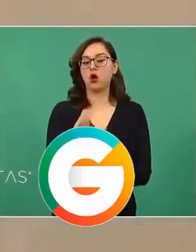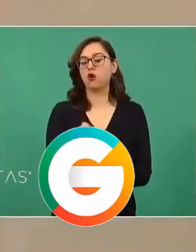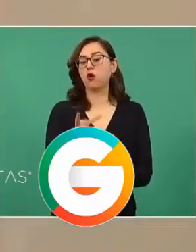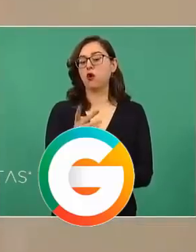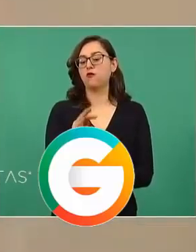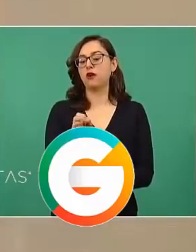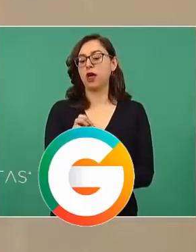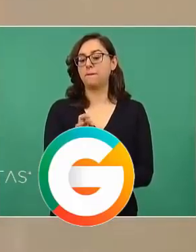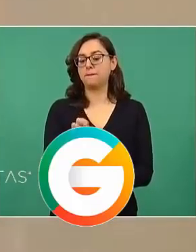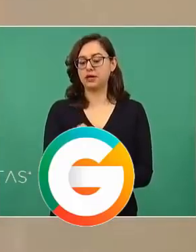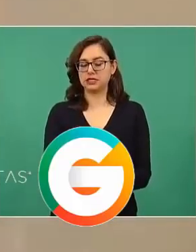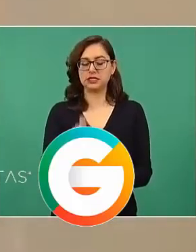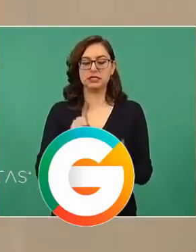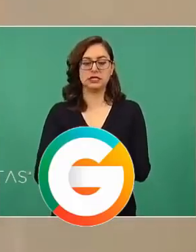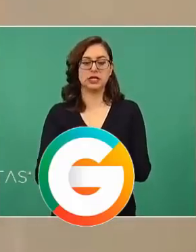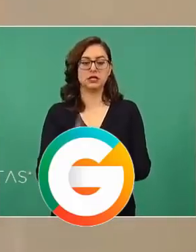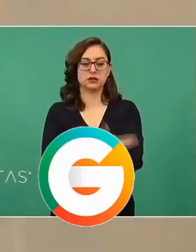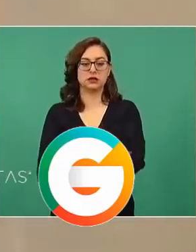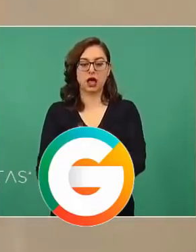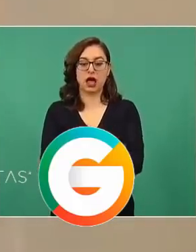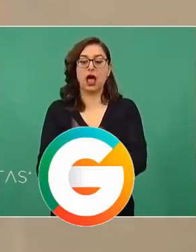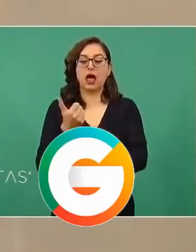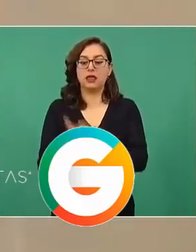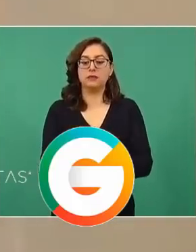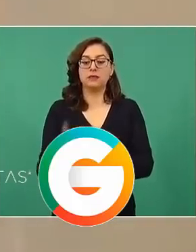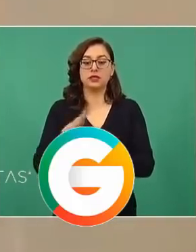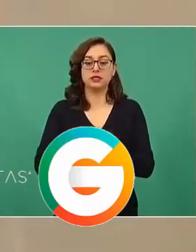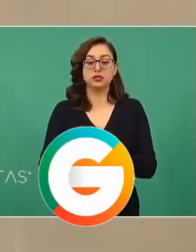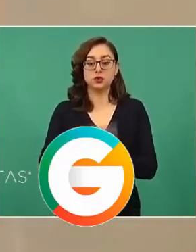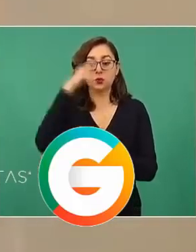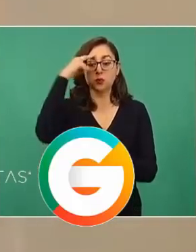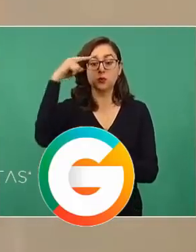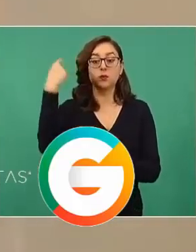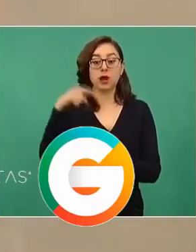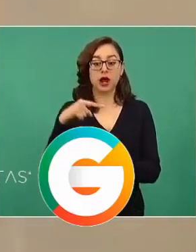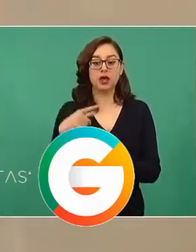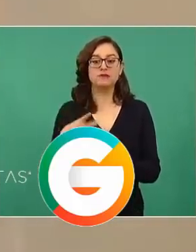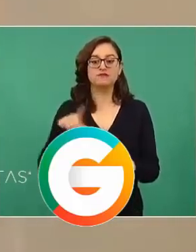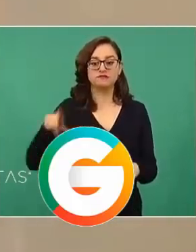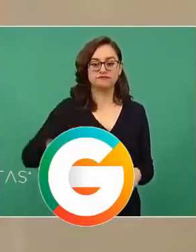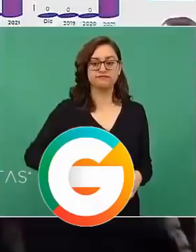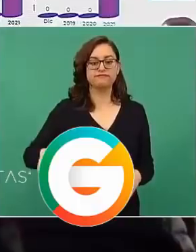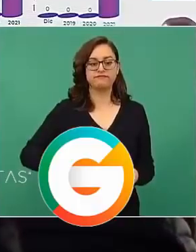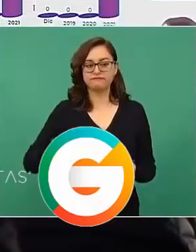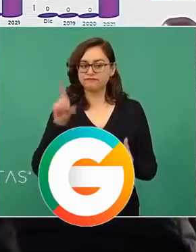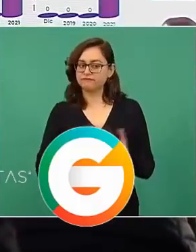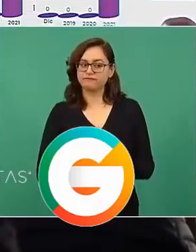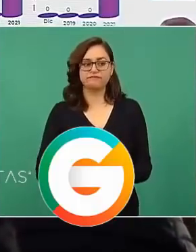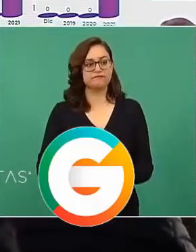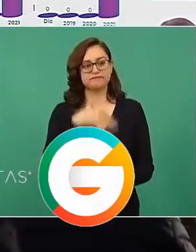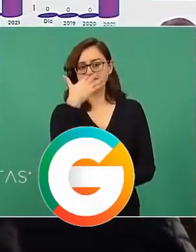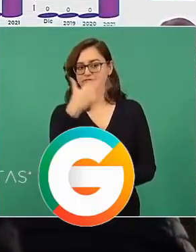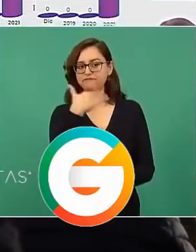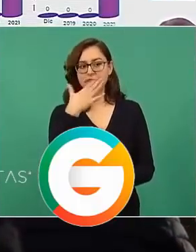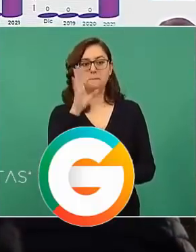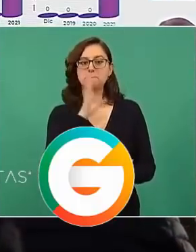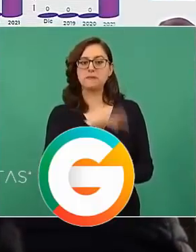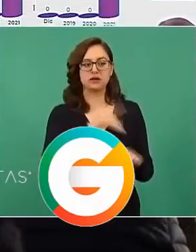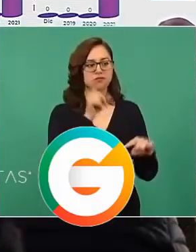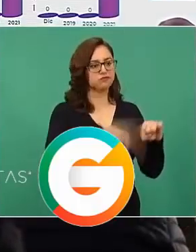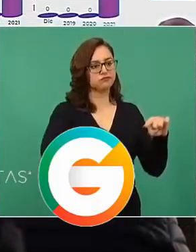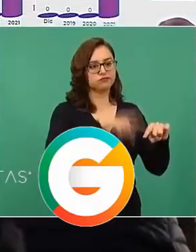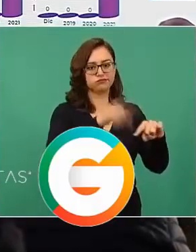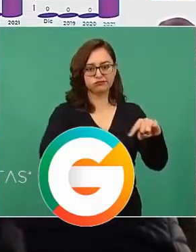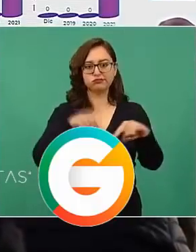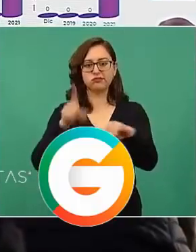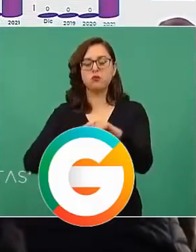operativas administrativas para destituir a servidores públicos. Se logró, se identificó una red